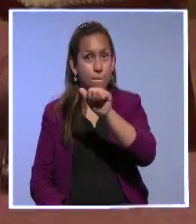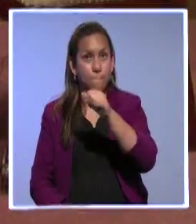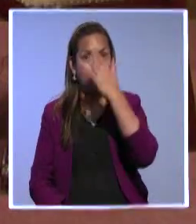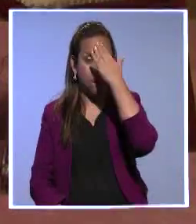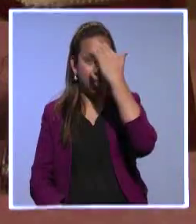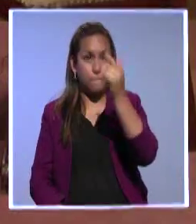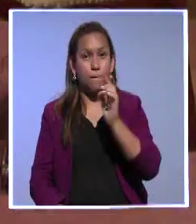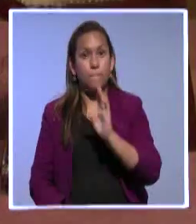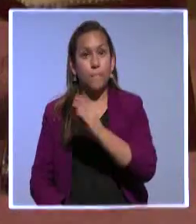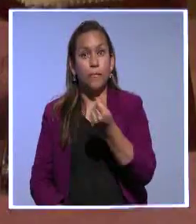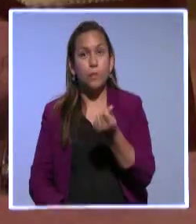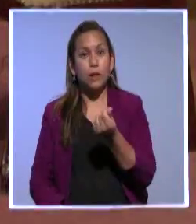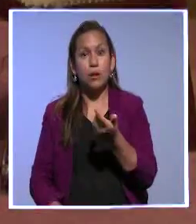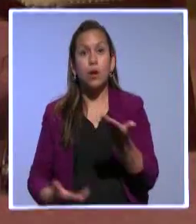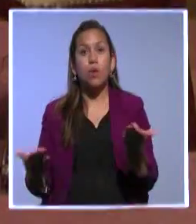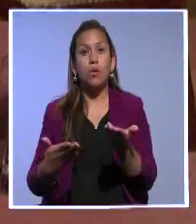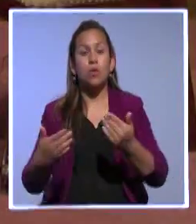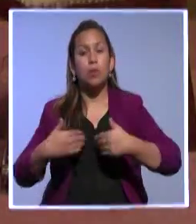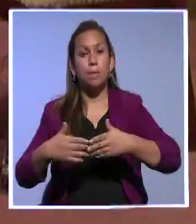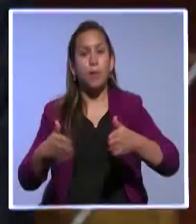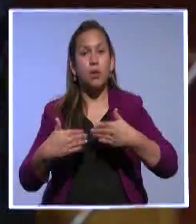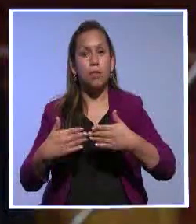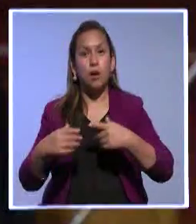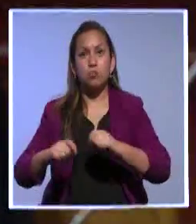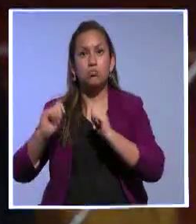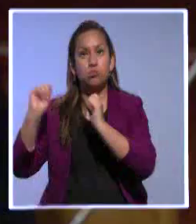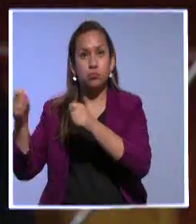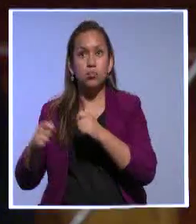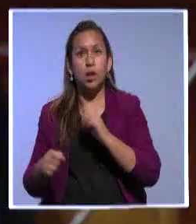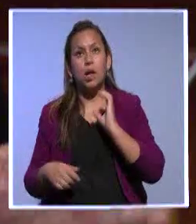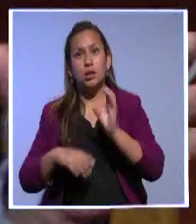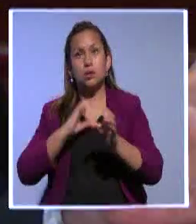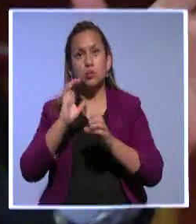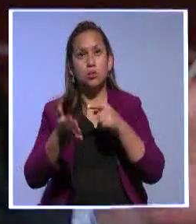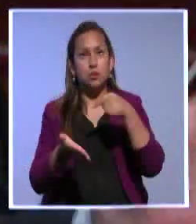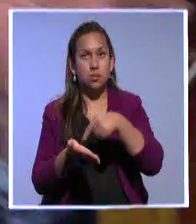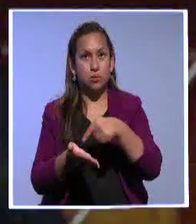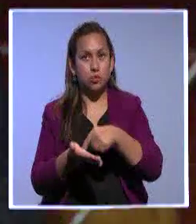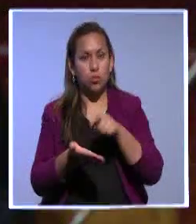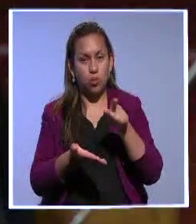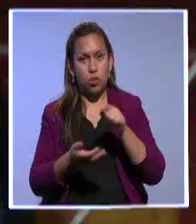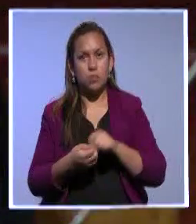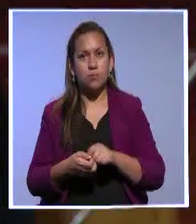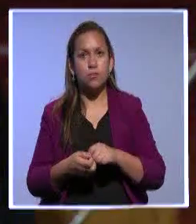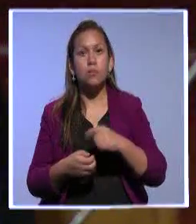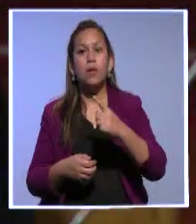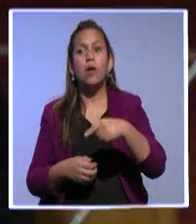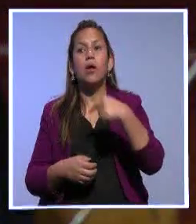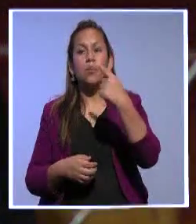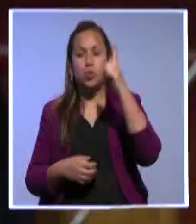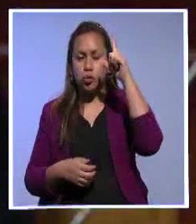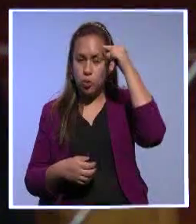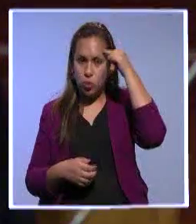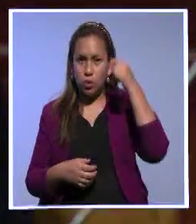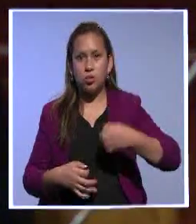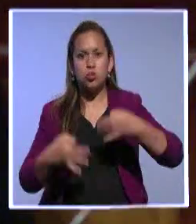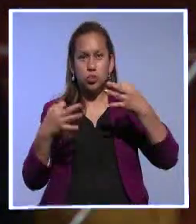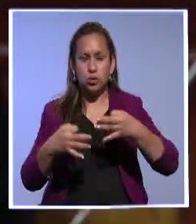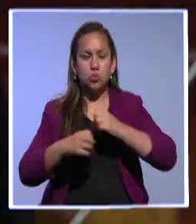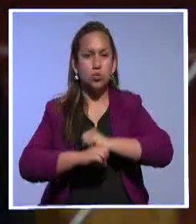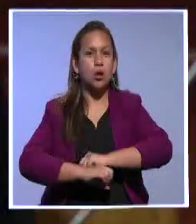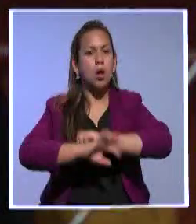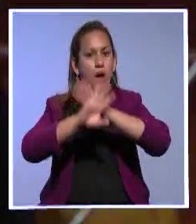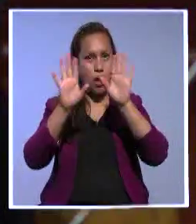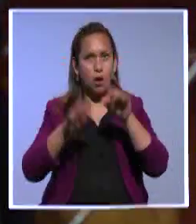por qué llevó su dinero a Panamá. Se quejaba de los altos impuestos en el Ecuador. Pero en todo caso, ese es un tema que al próximo gobierno le va a tocar aclarar, aclarar